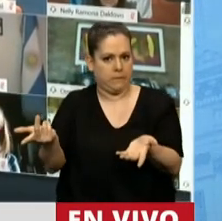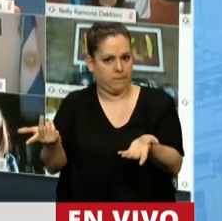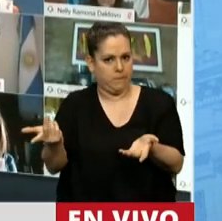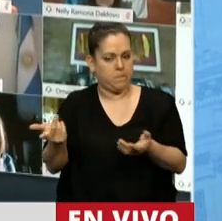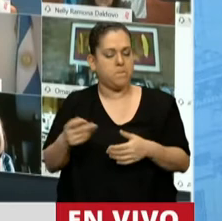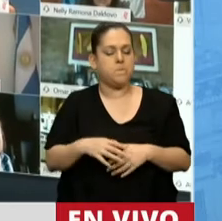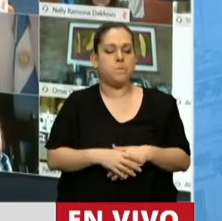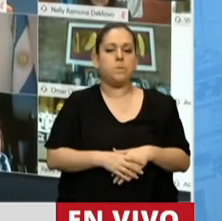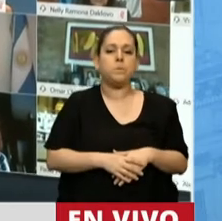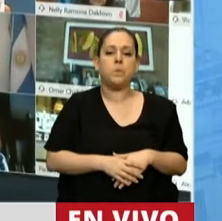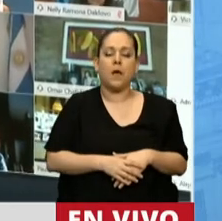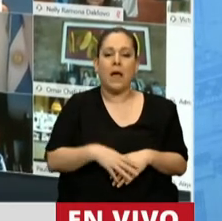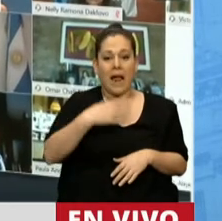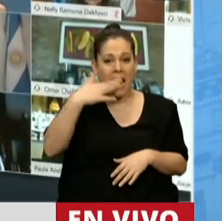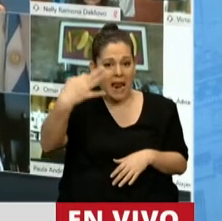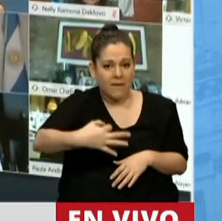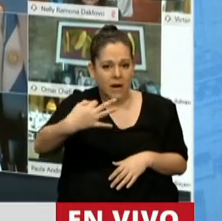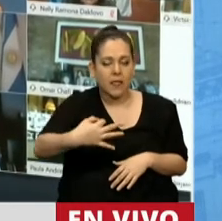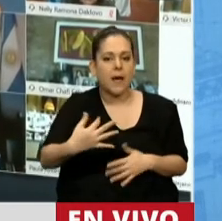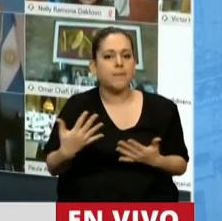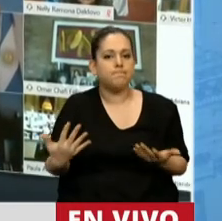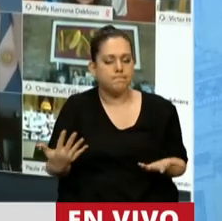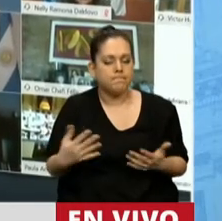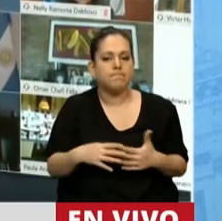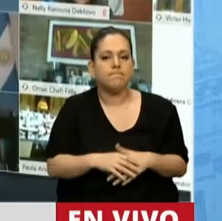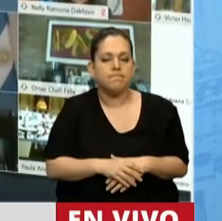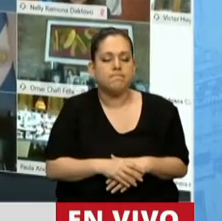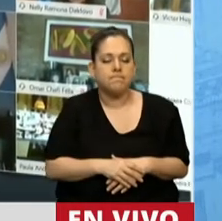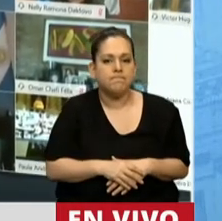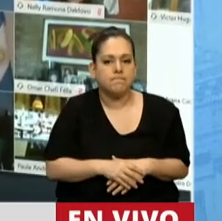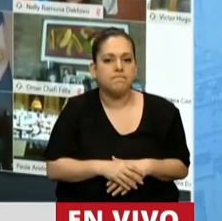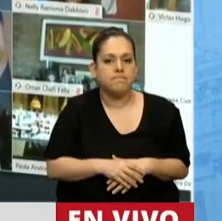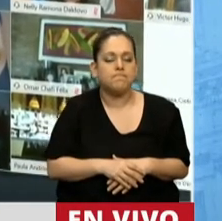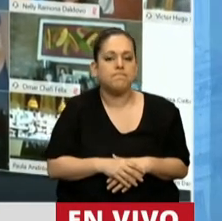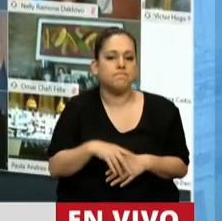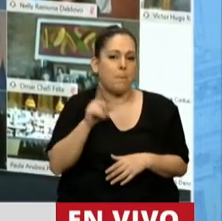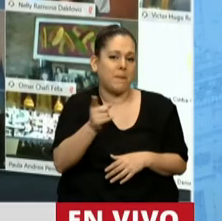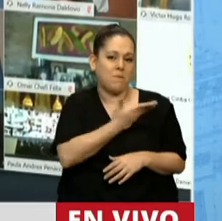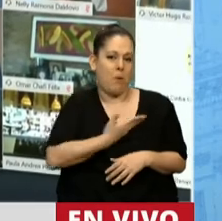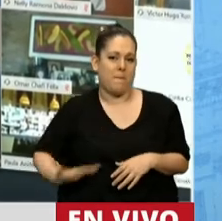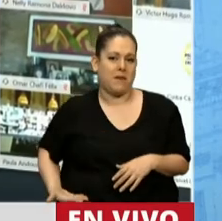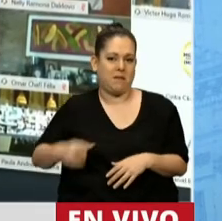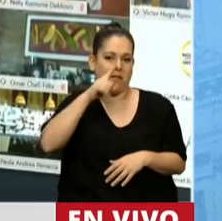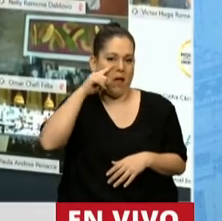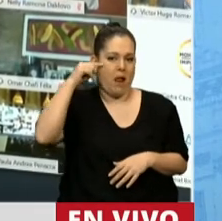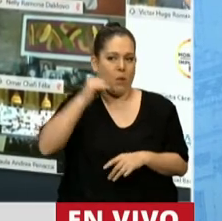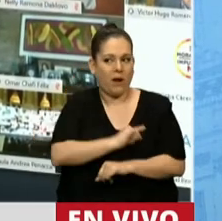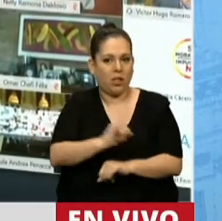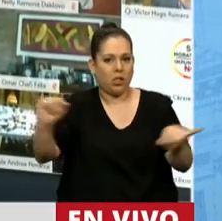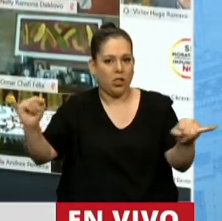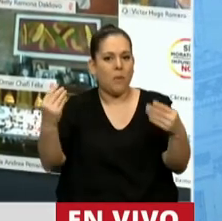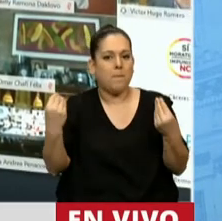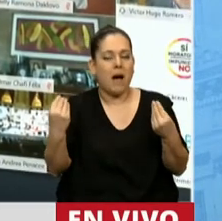La verdad es que las bases que citó nuestro presidente para